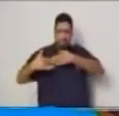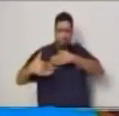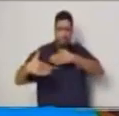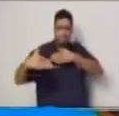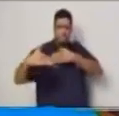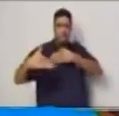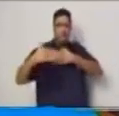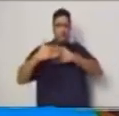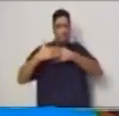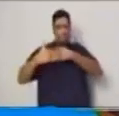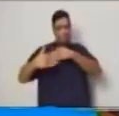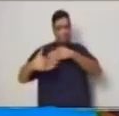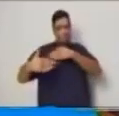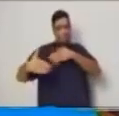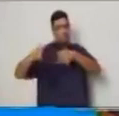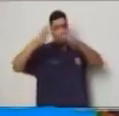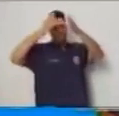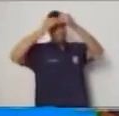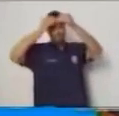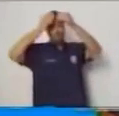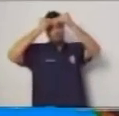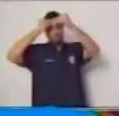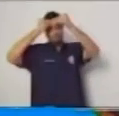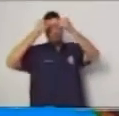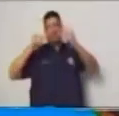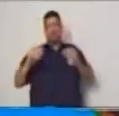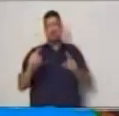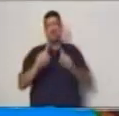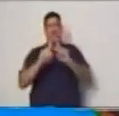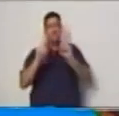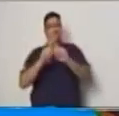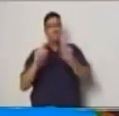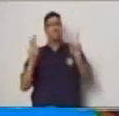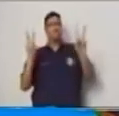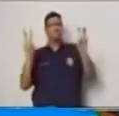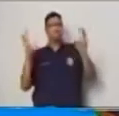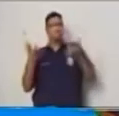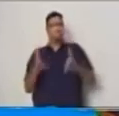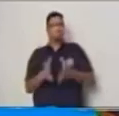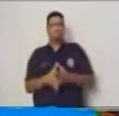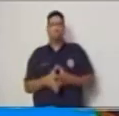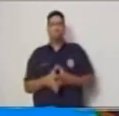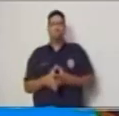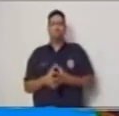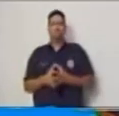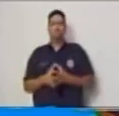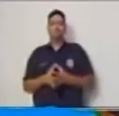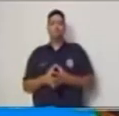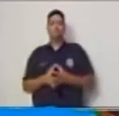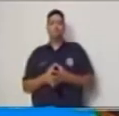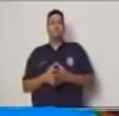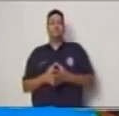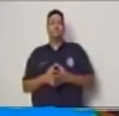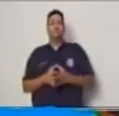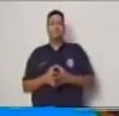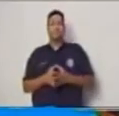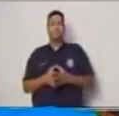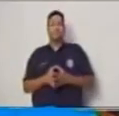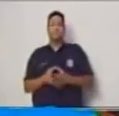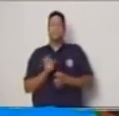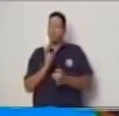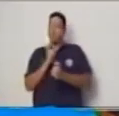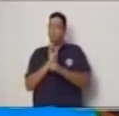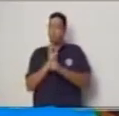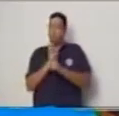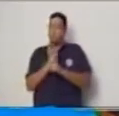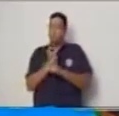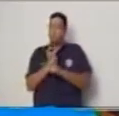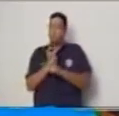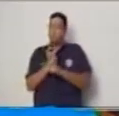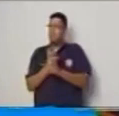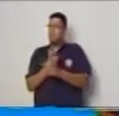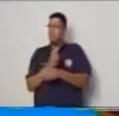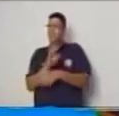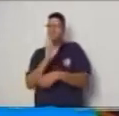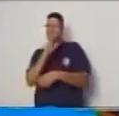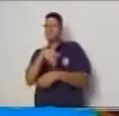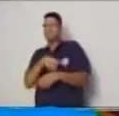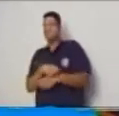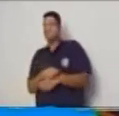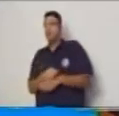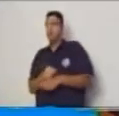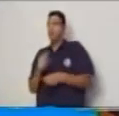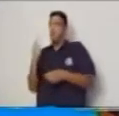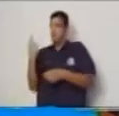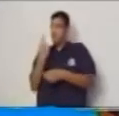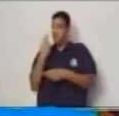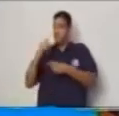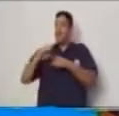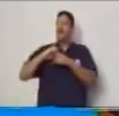aprendizajes en cuanto al área de trigonometría y geometría y es un reto sumamente muy importante el aprender